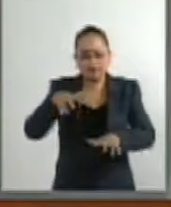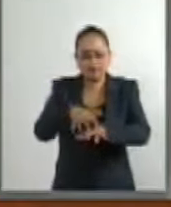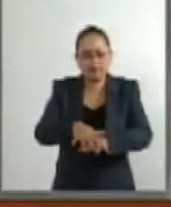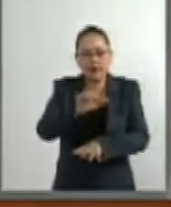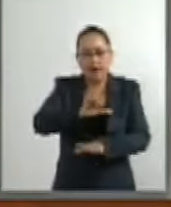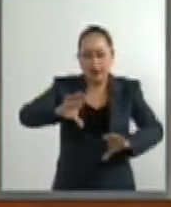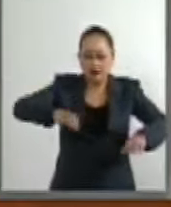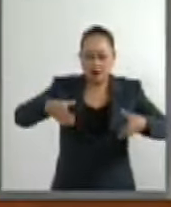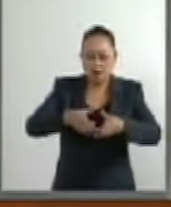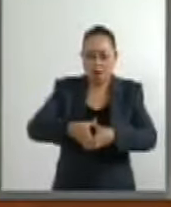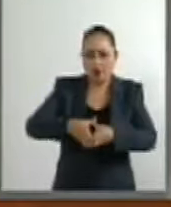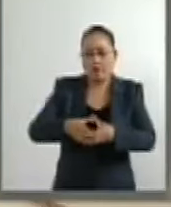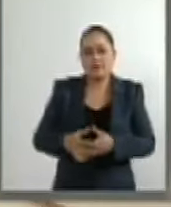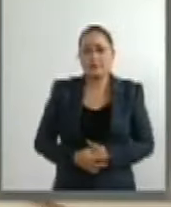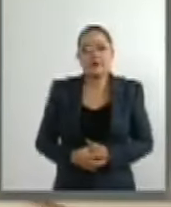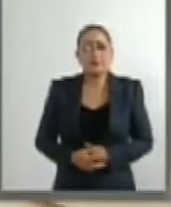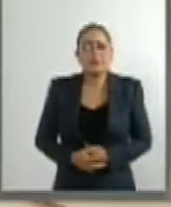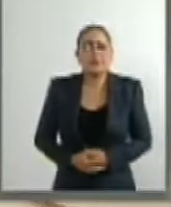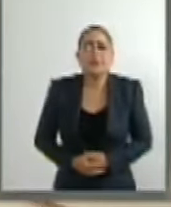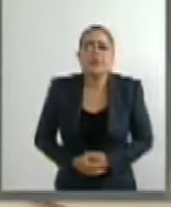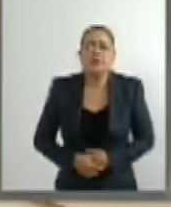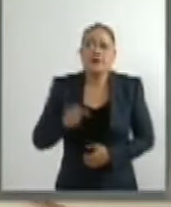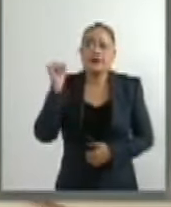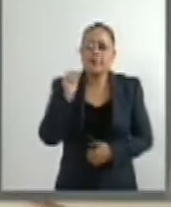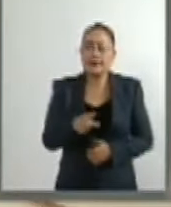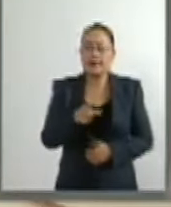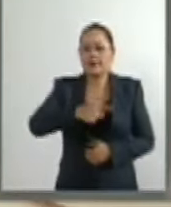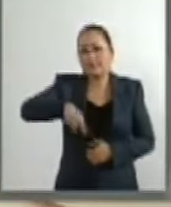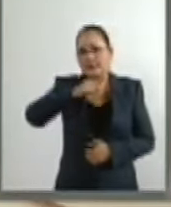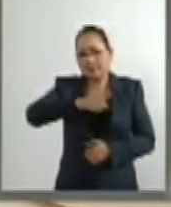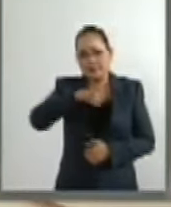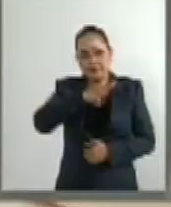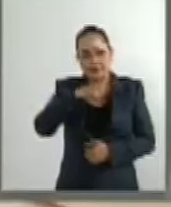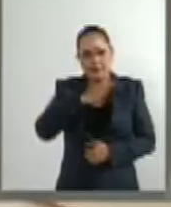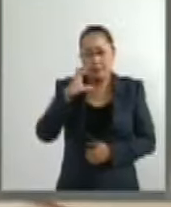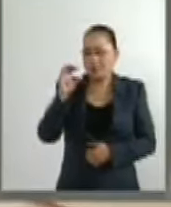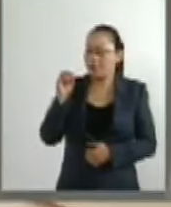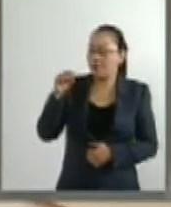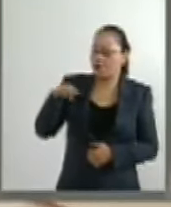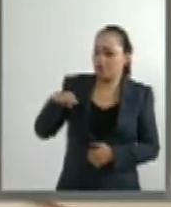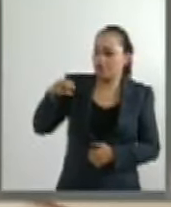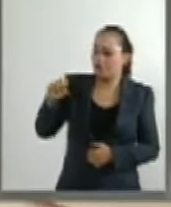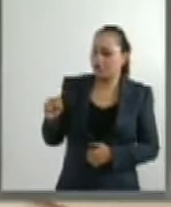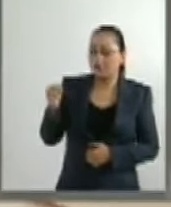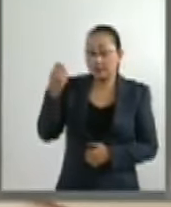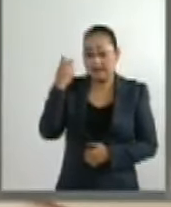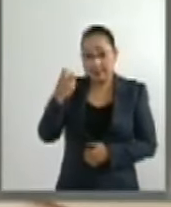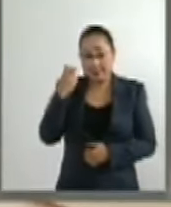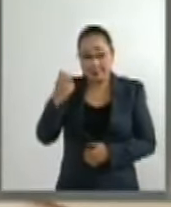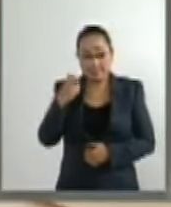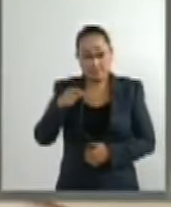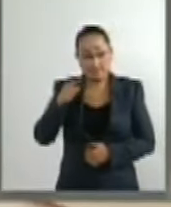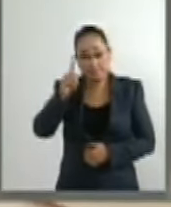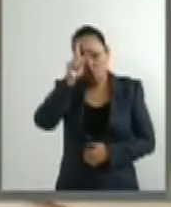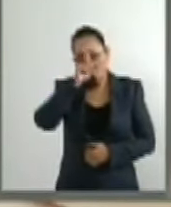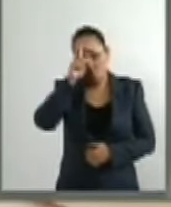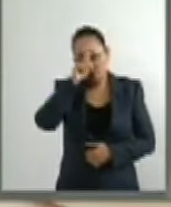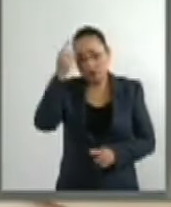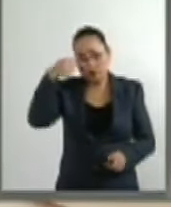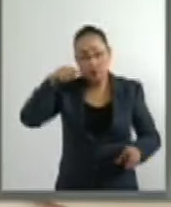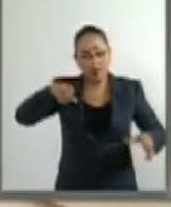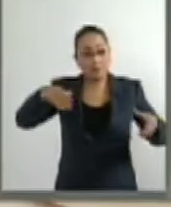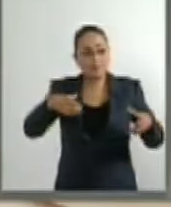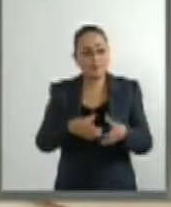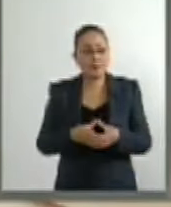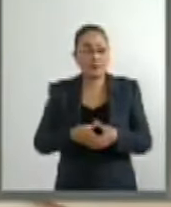al bienestar. Teniendo presente que la Organización Mundial de la Salud recomienda el desarrollo